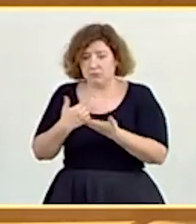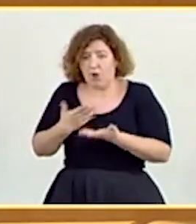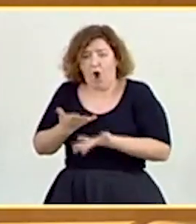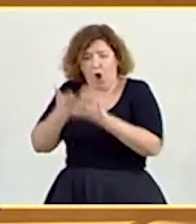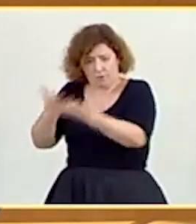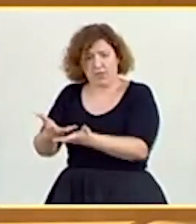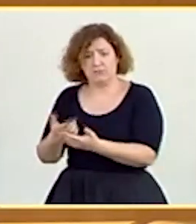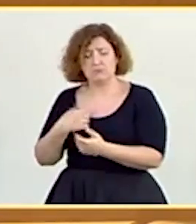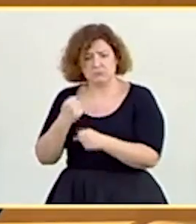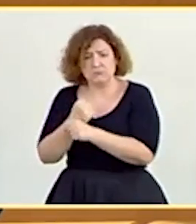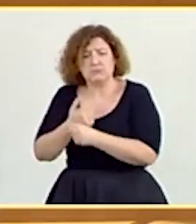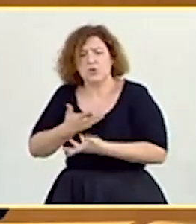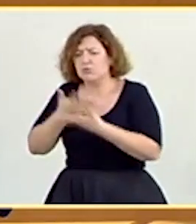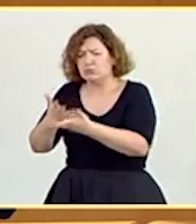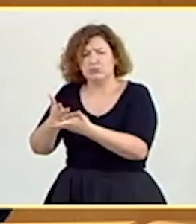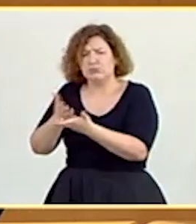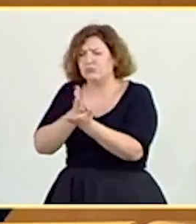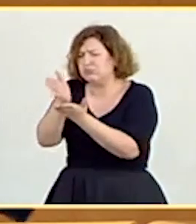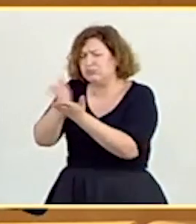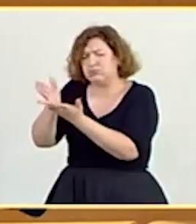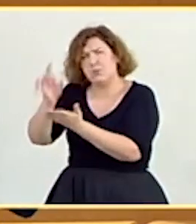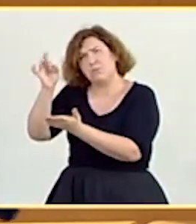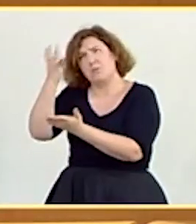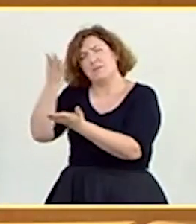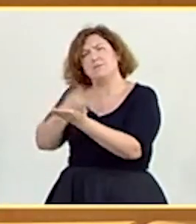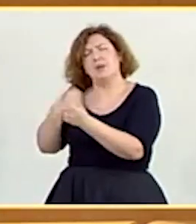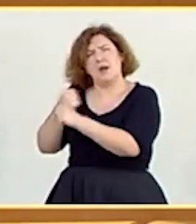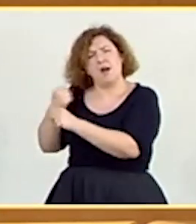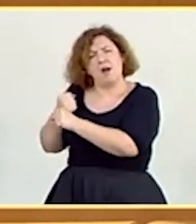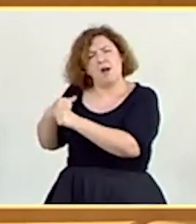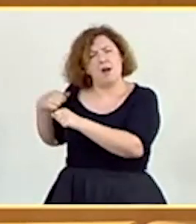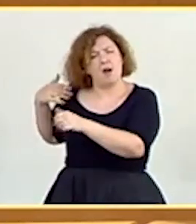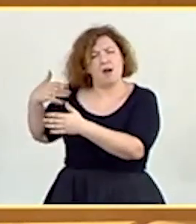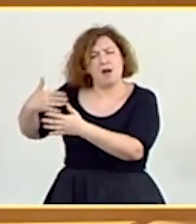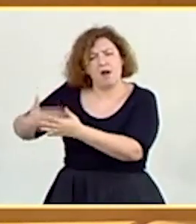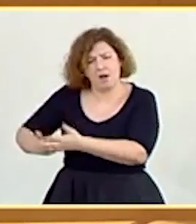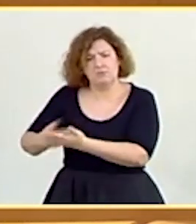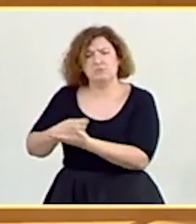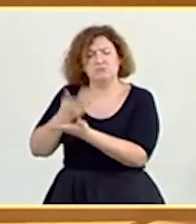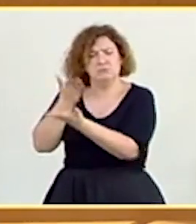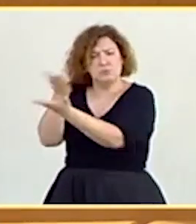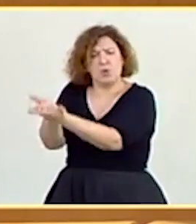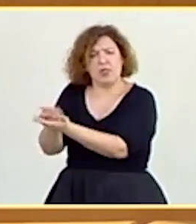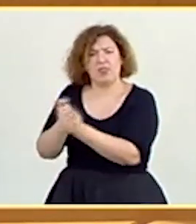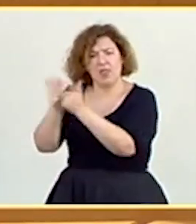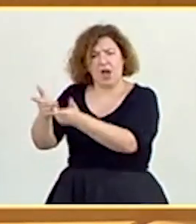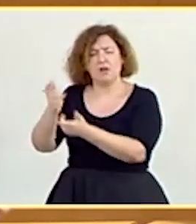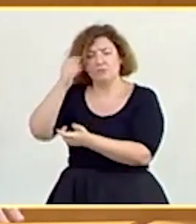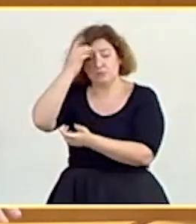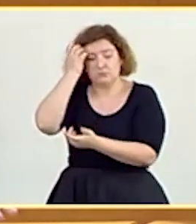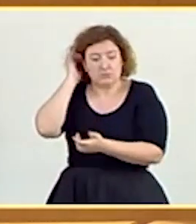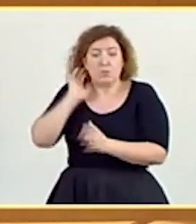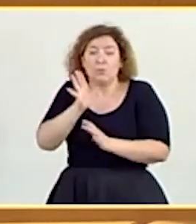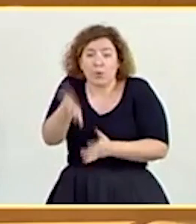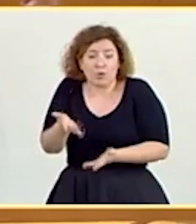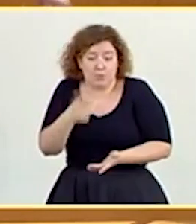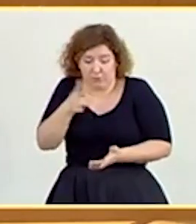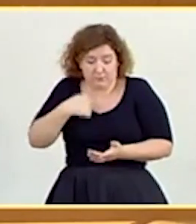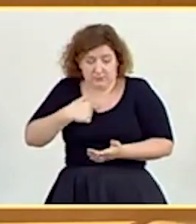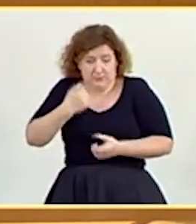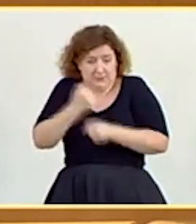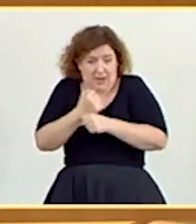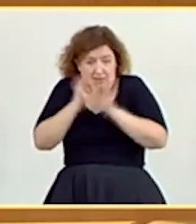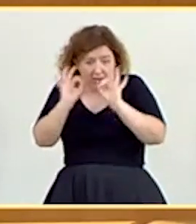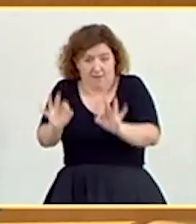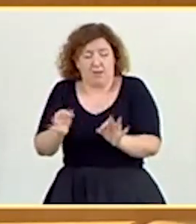ayuda, les hemos puesto a disposición todas las propuestas que nosotros hemos venido trabajando durante estos meses. ¿Por qué? Pues porque es nuestra obligación. Porque tenemos que